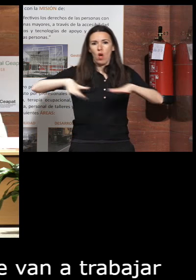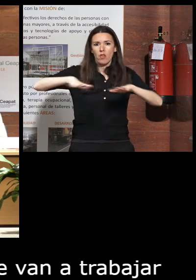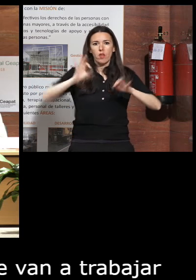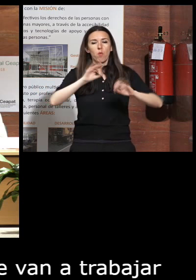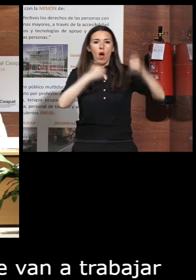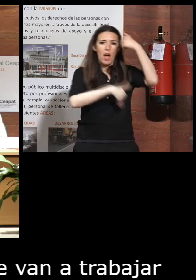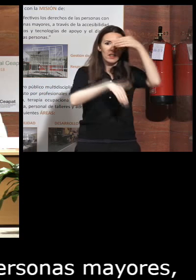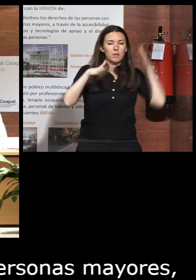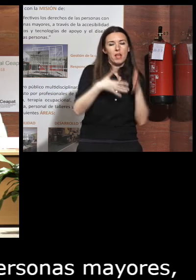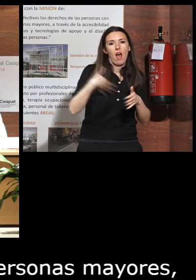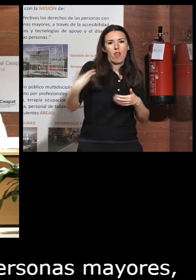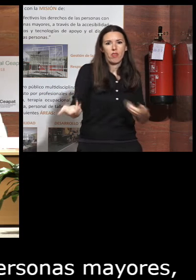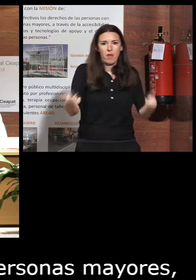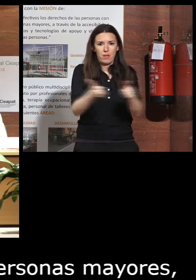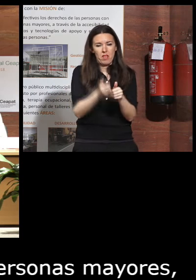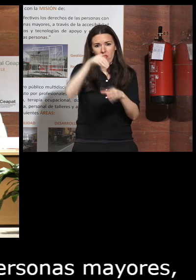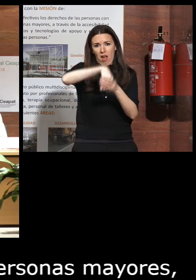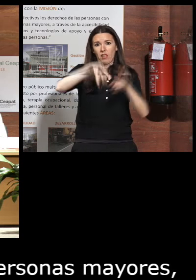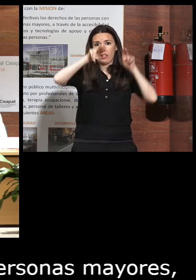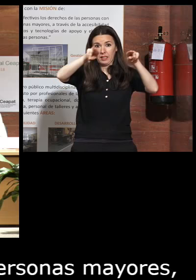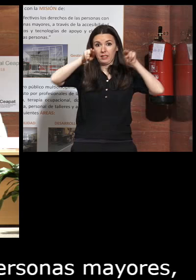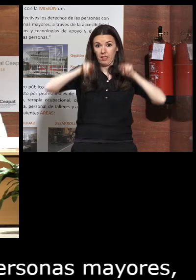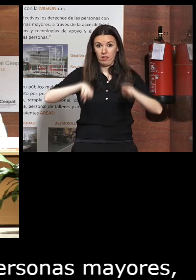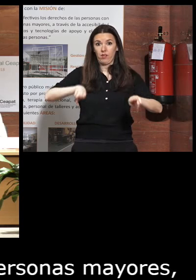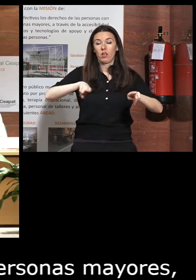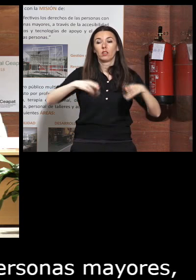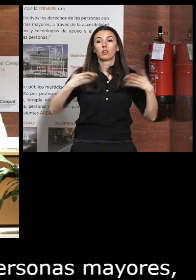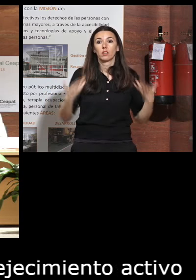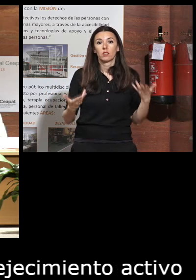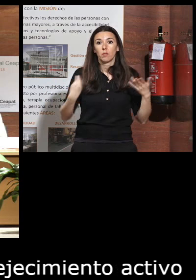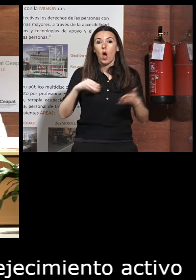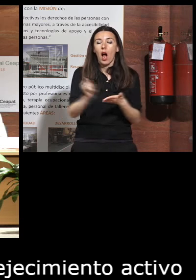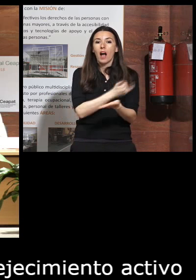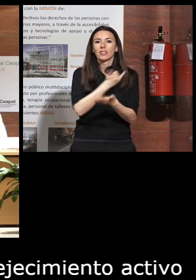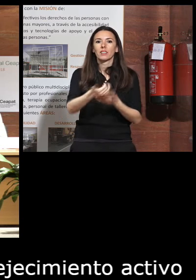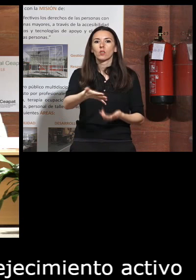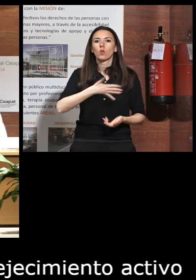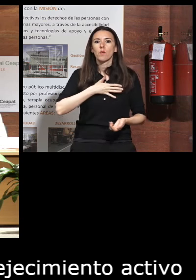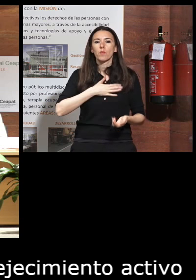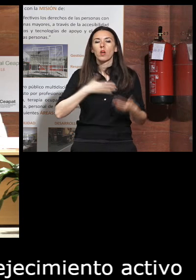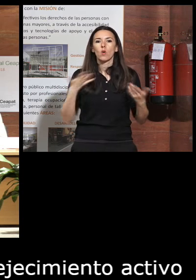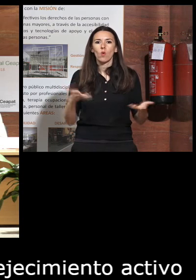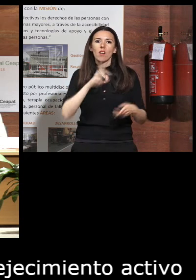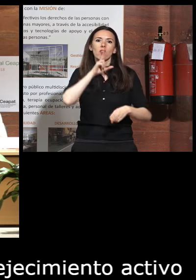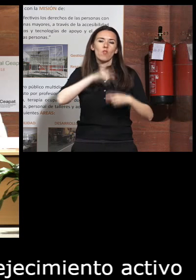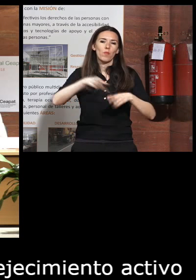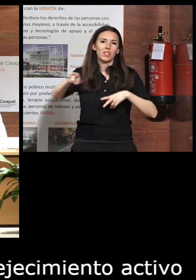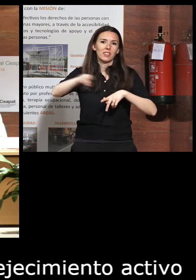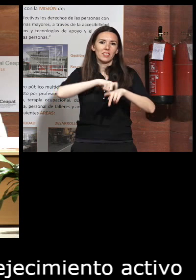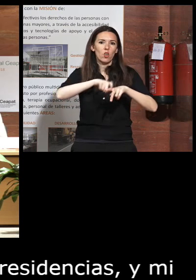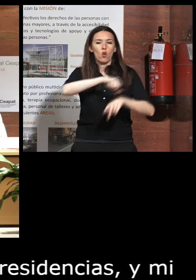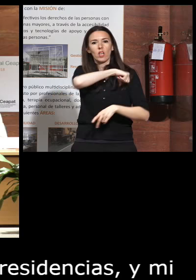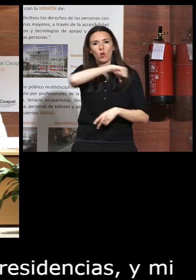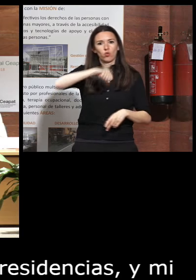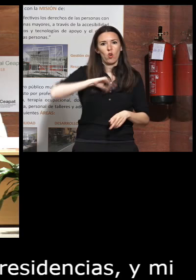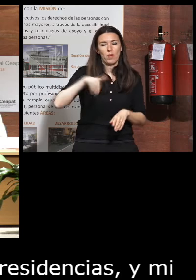dependencia en residencias y mi asignatura es se llama psicología autonomía